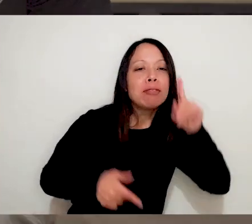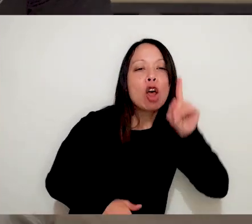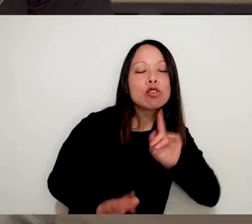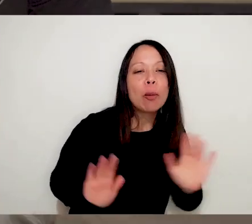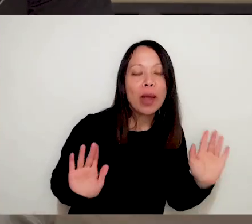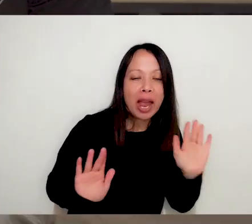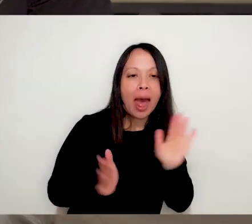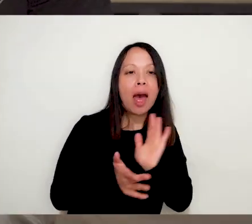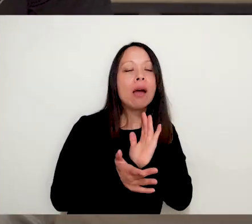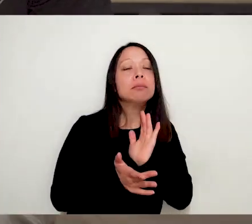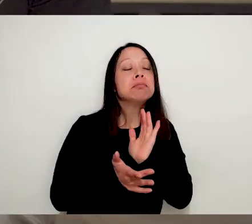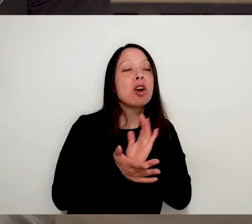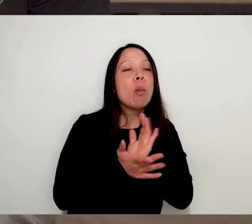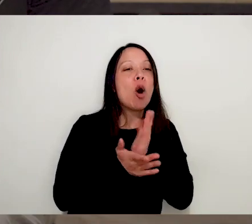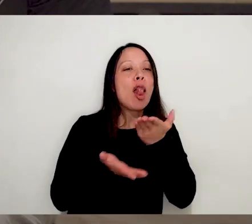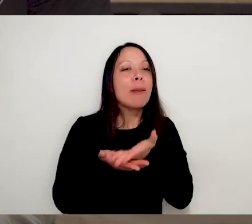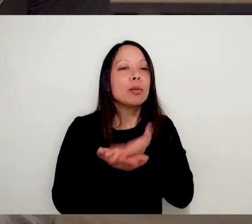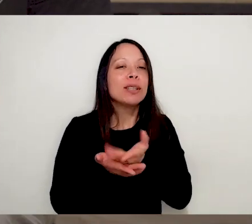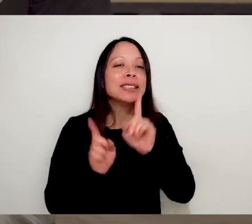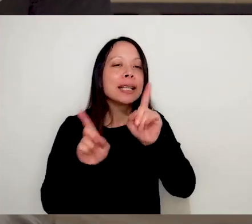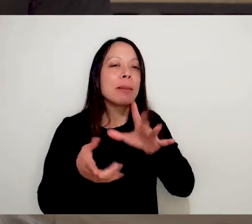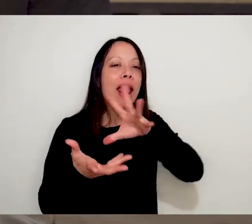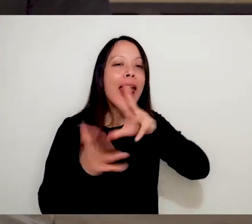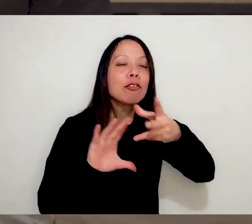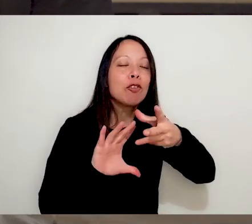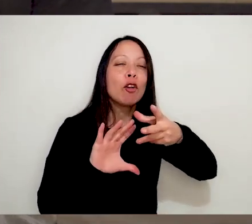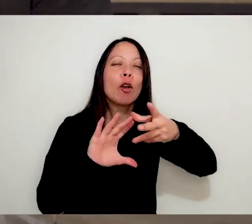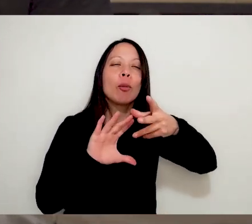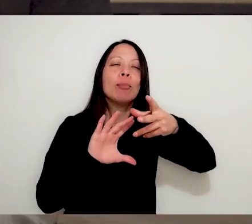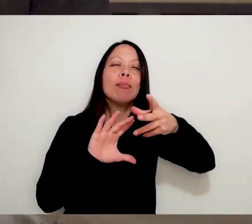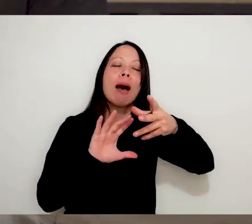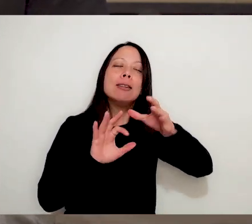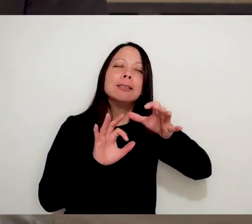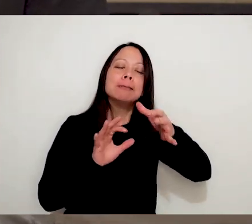reimportante. Un poco por la propuesta y un poco por también el contexto.